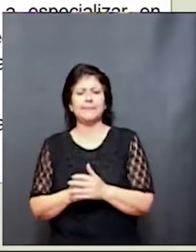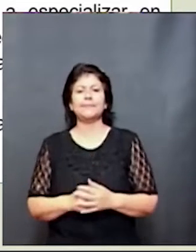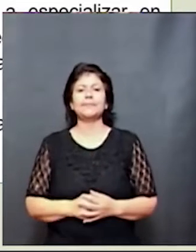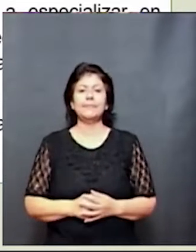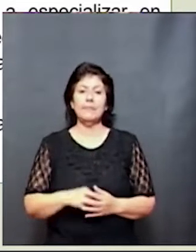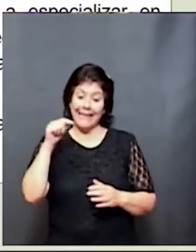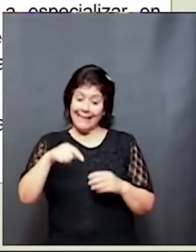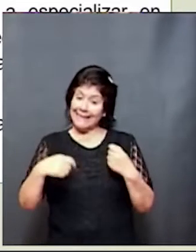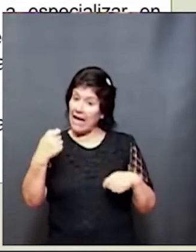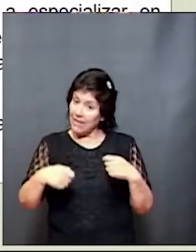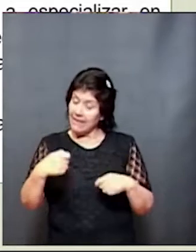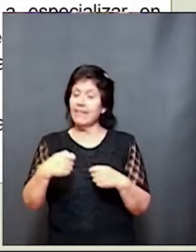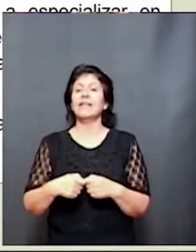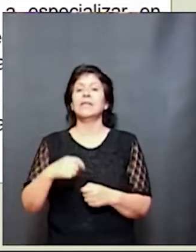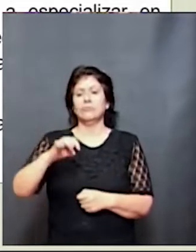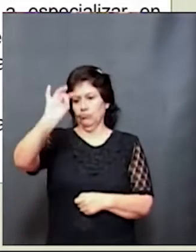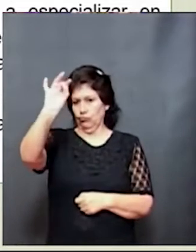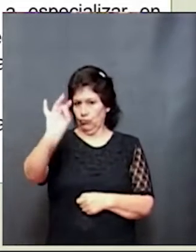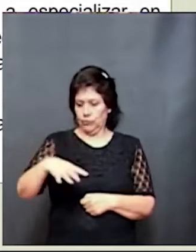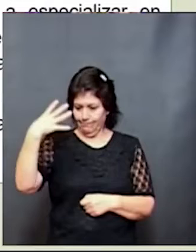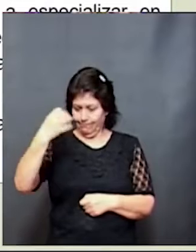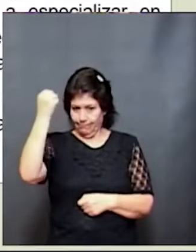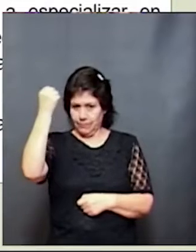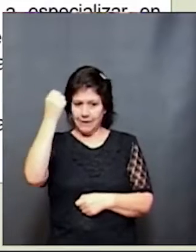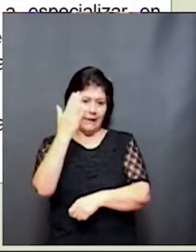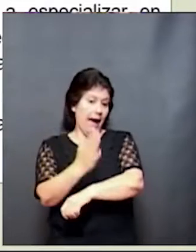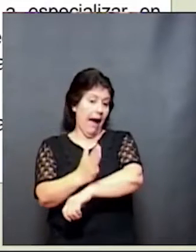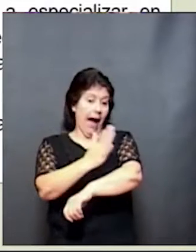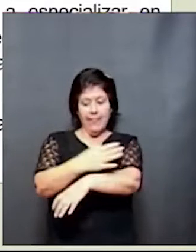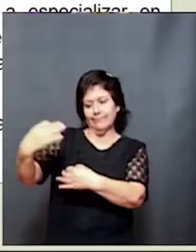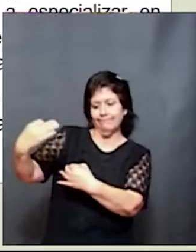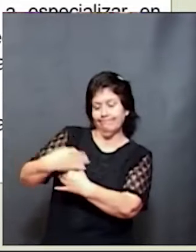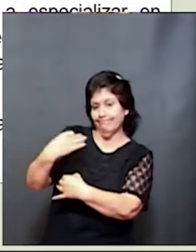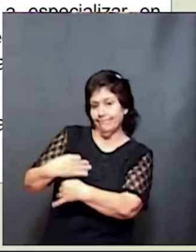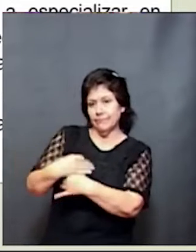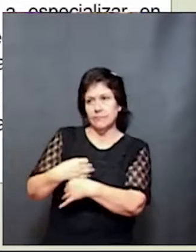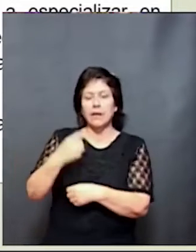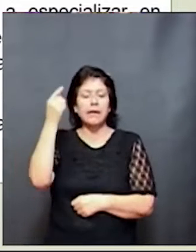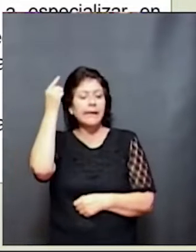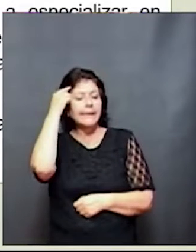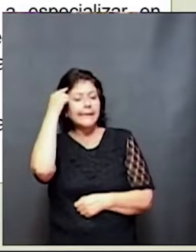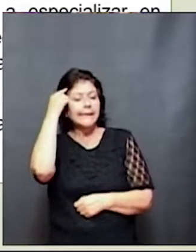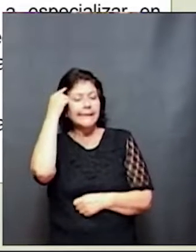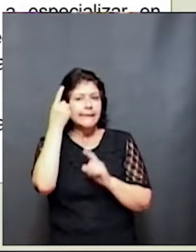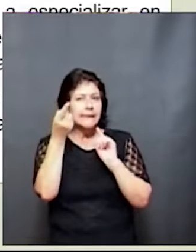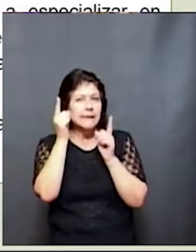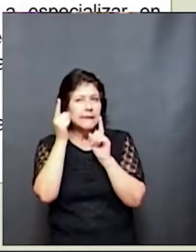habilidades solo se adquieren si hay instrucción formal y este cerebro lo que hace es reciclar un área